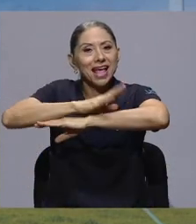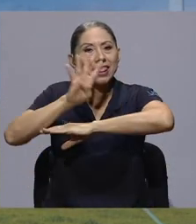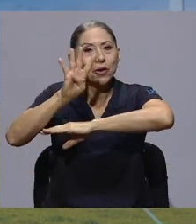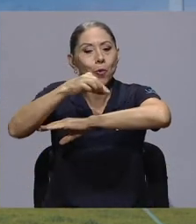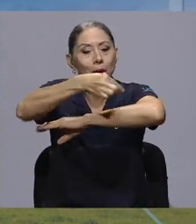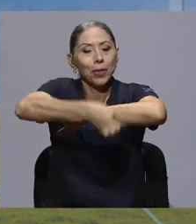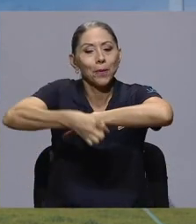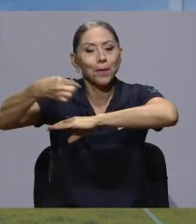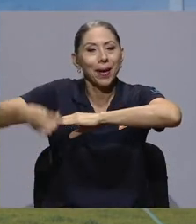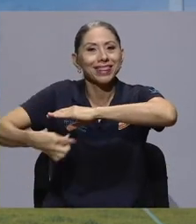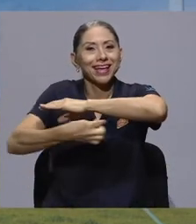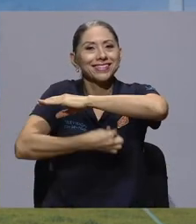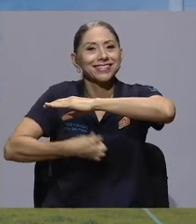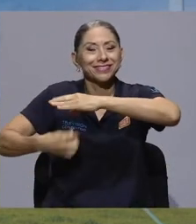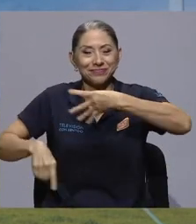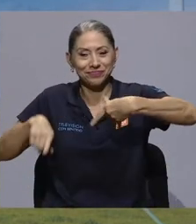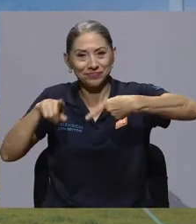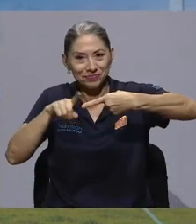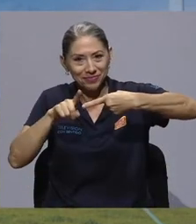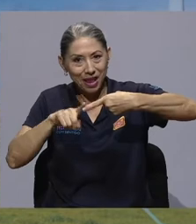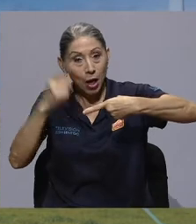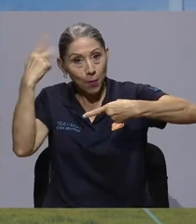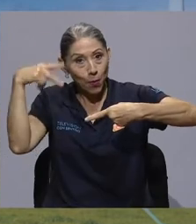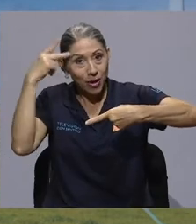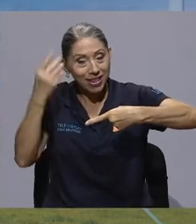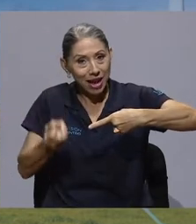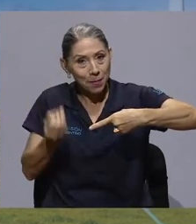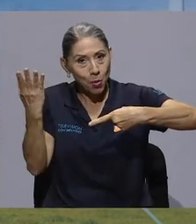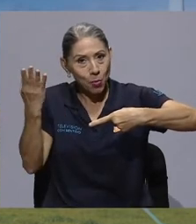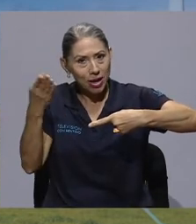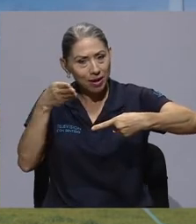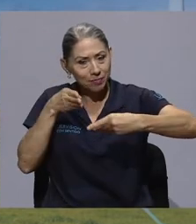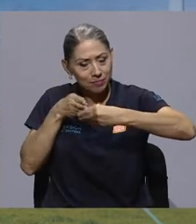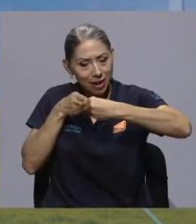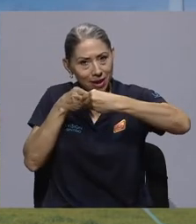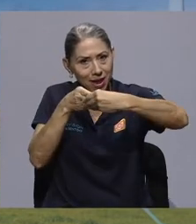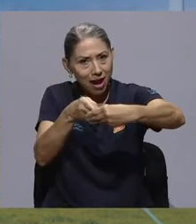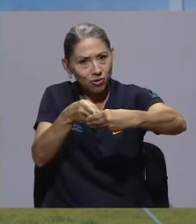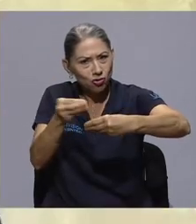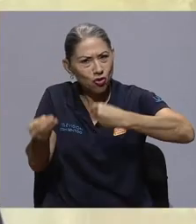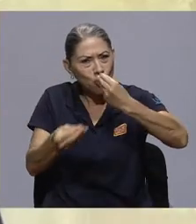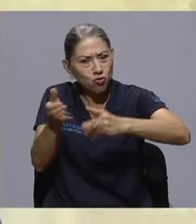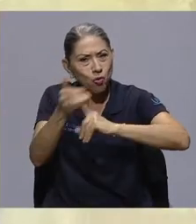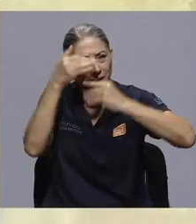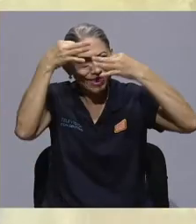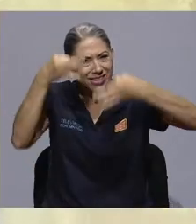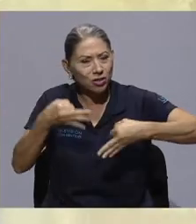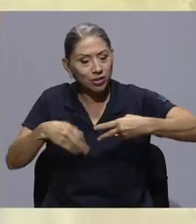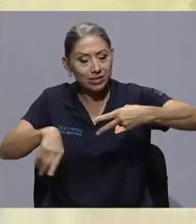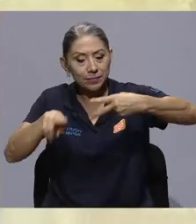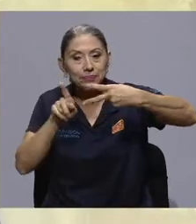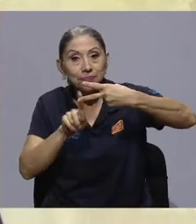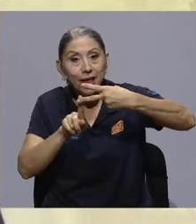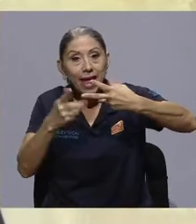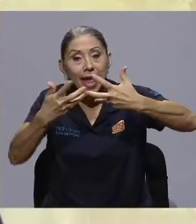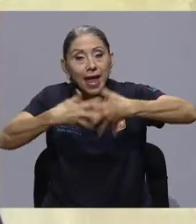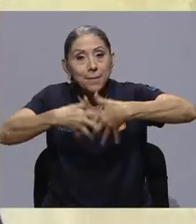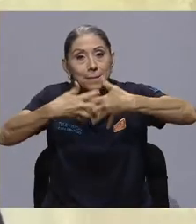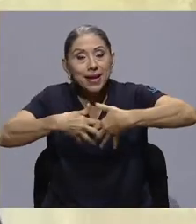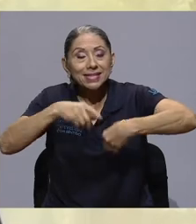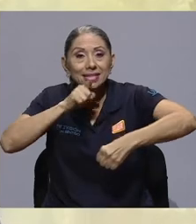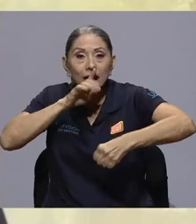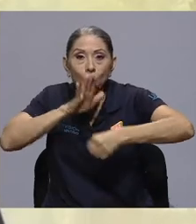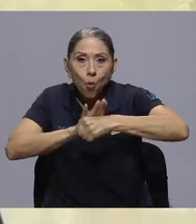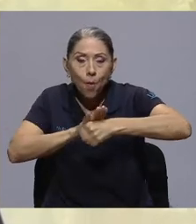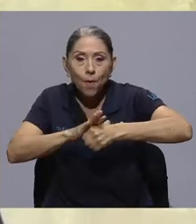para guiarnos cuál es el norte, ¿verdad? Dónde vamos a tomar las decisiones. Tiene que haber empresas que cumplan esa política